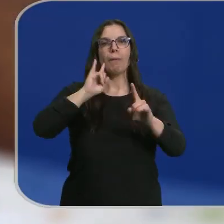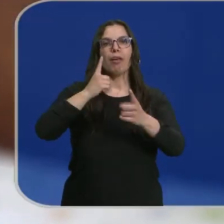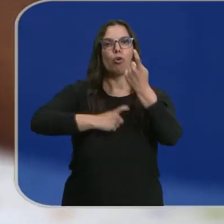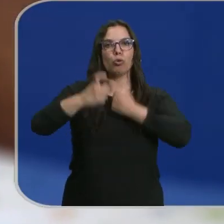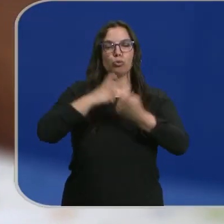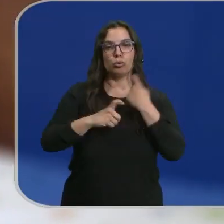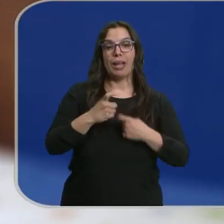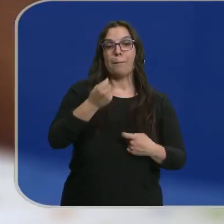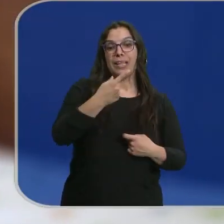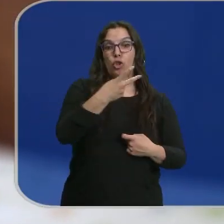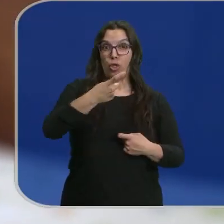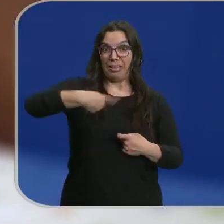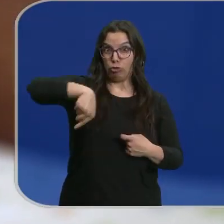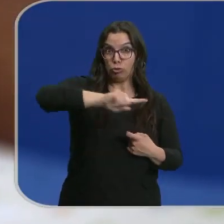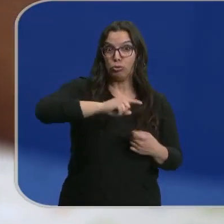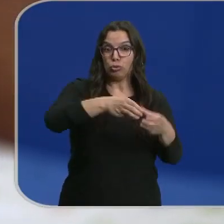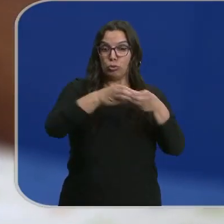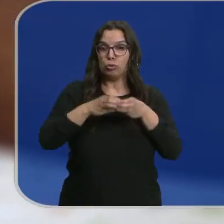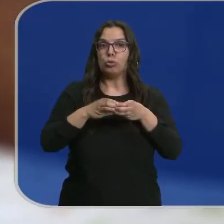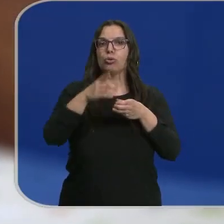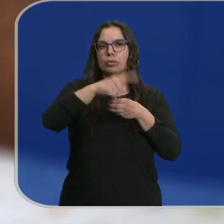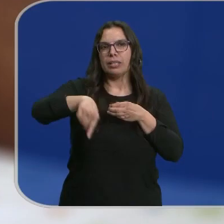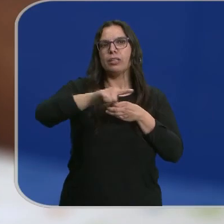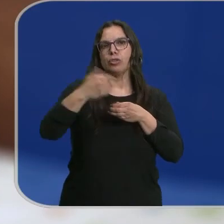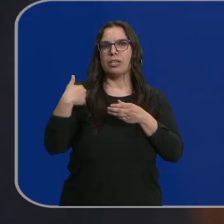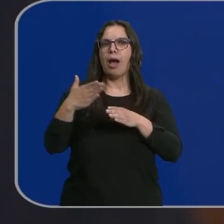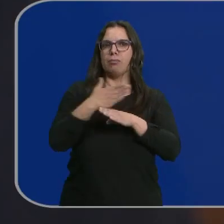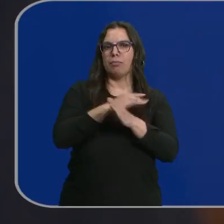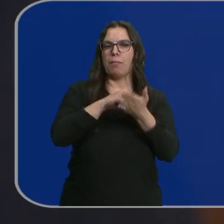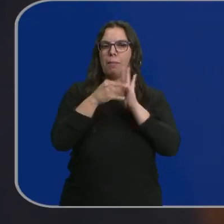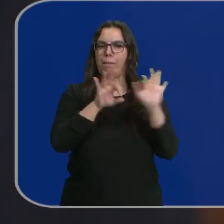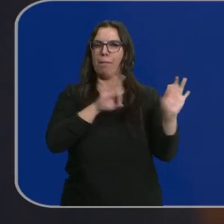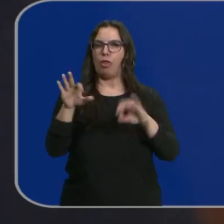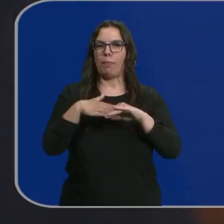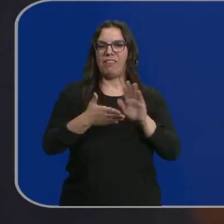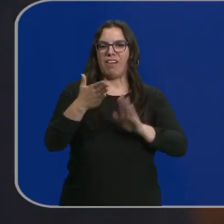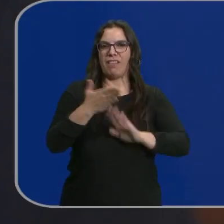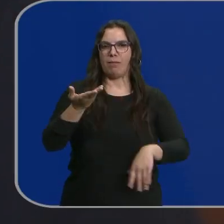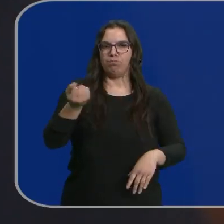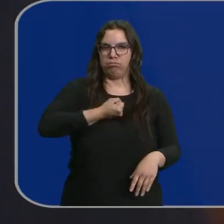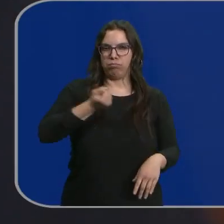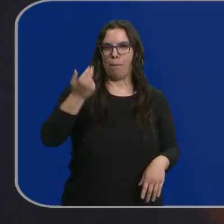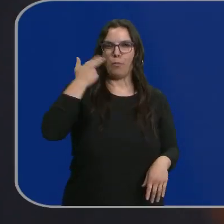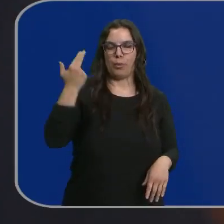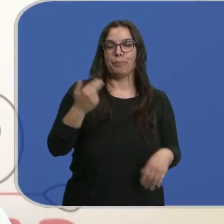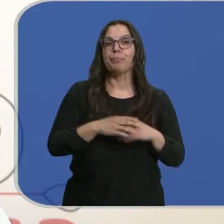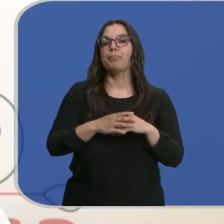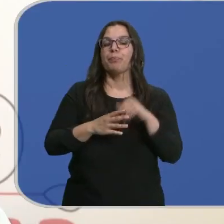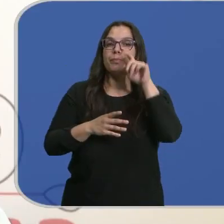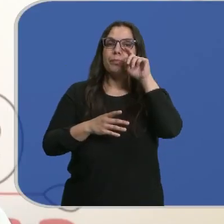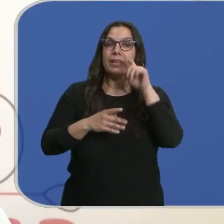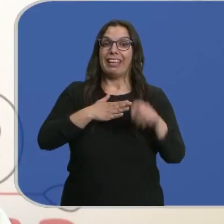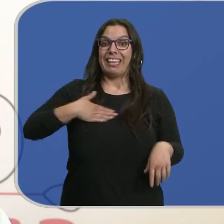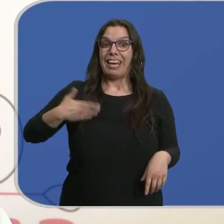y en más de 1.200 de esos casos el menor ya tenía un plan para hacerlo. Las tasas de crecimiento de ideación